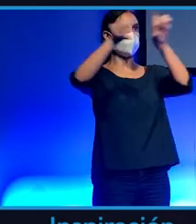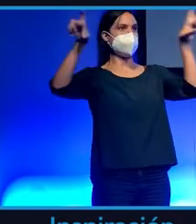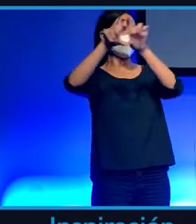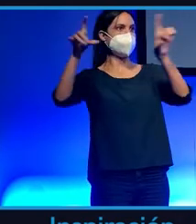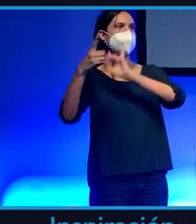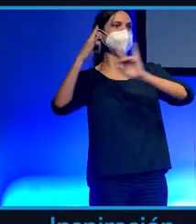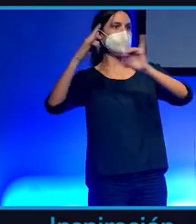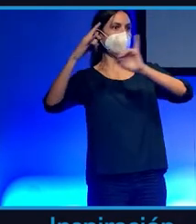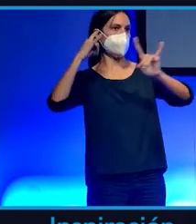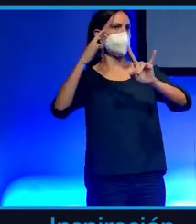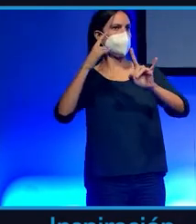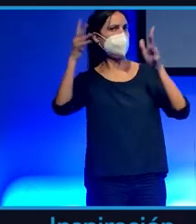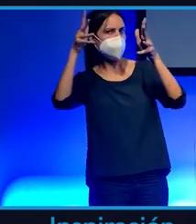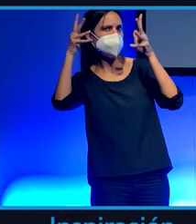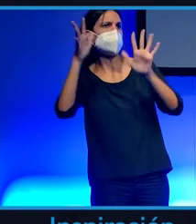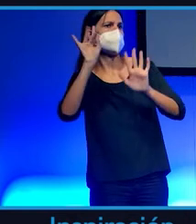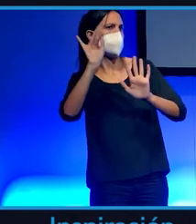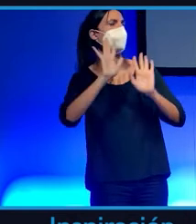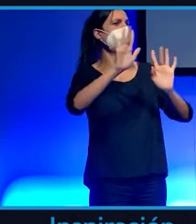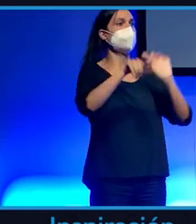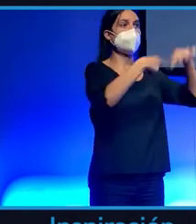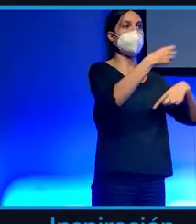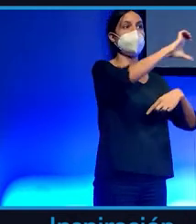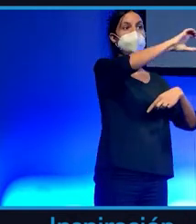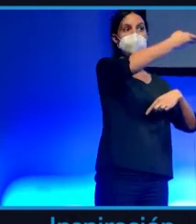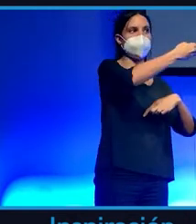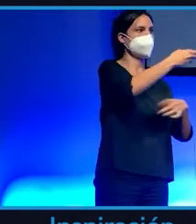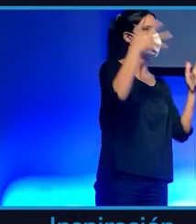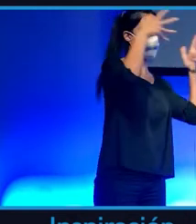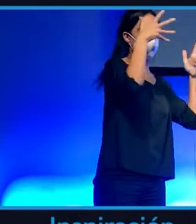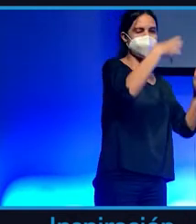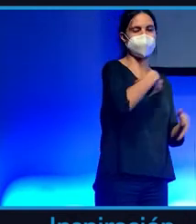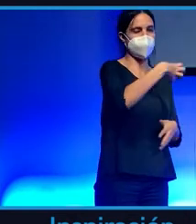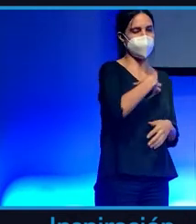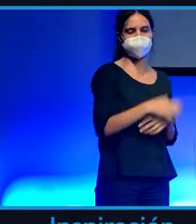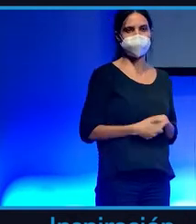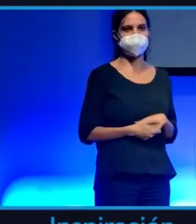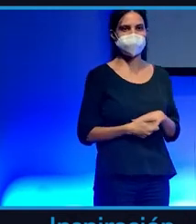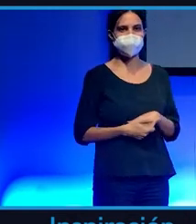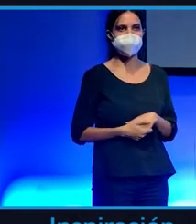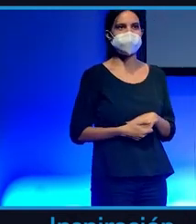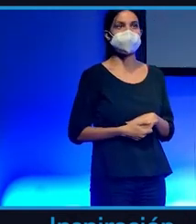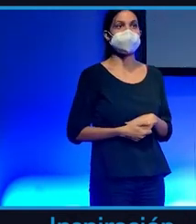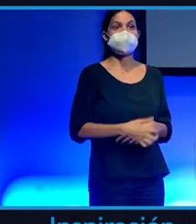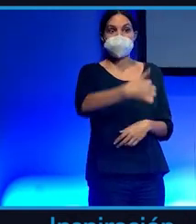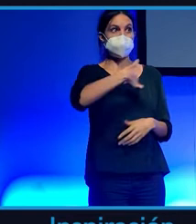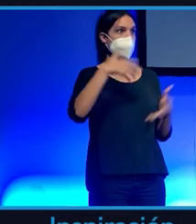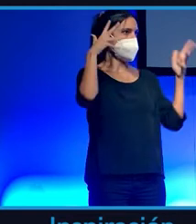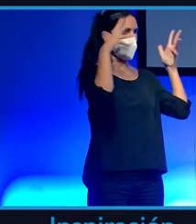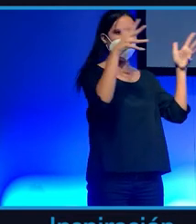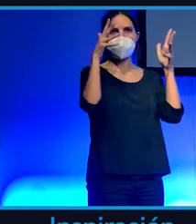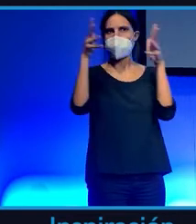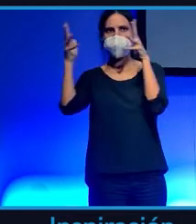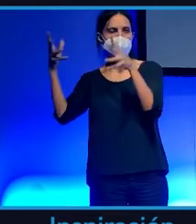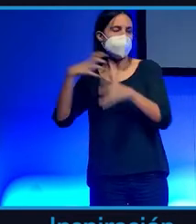y si recomiendas Bitcoin pues se te cae el pelo. Sobre todo aquí muy importante yo no recomiendo nada no soy un asesor financiero no puedo